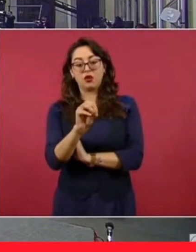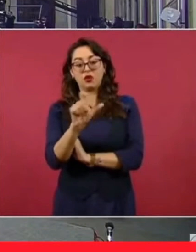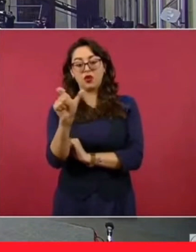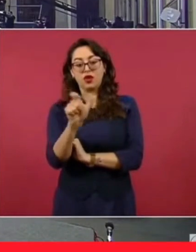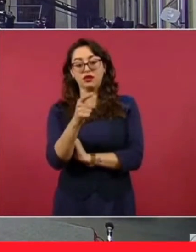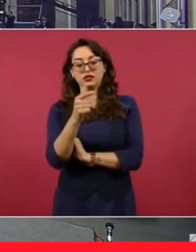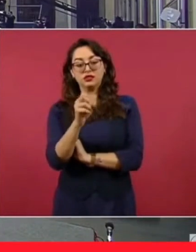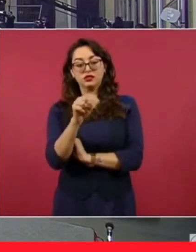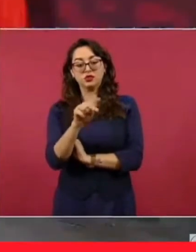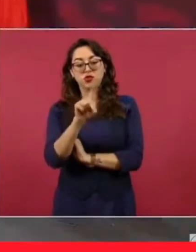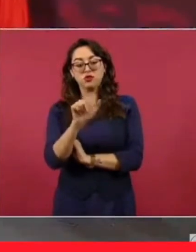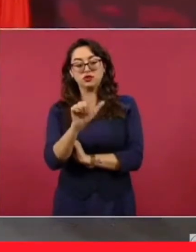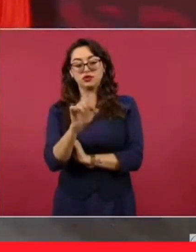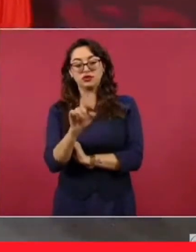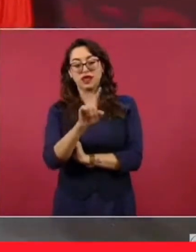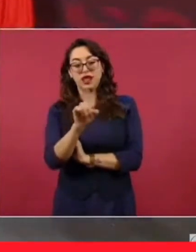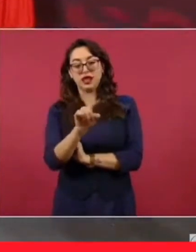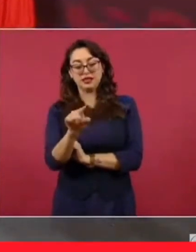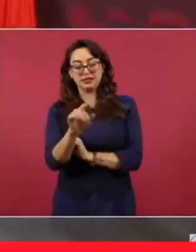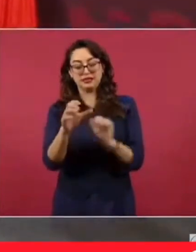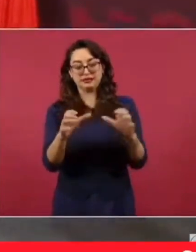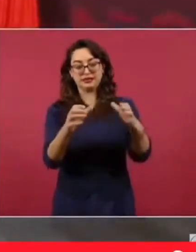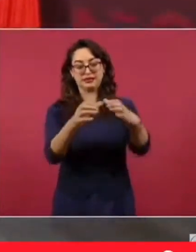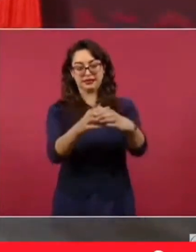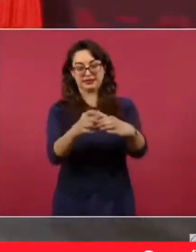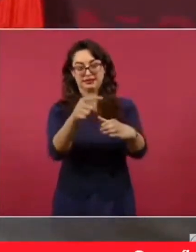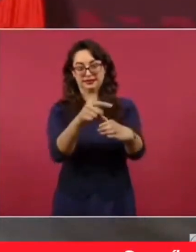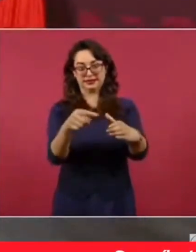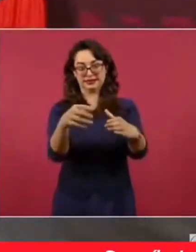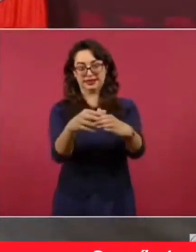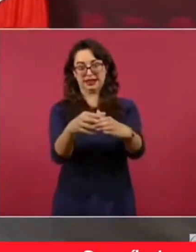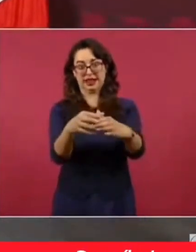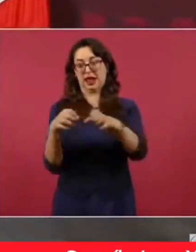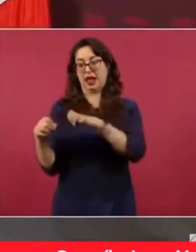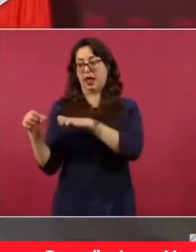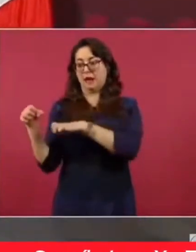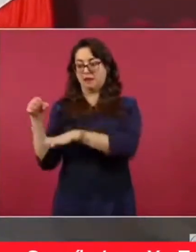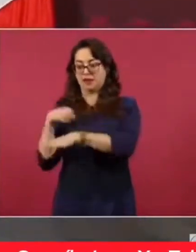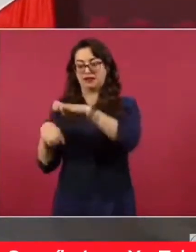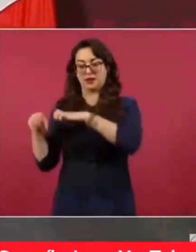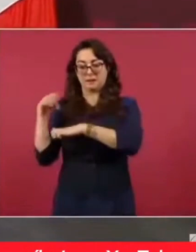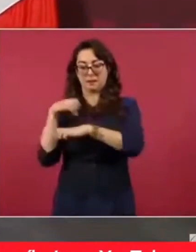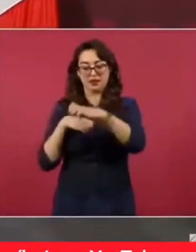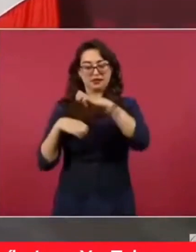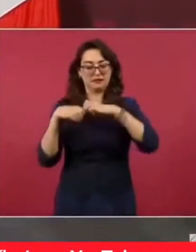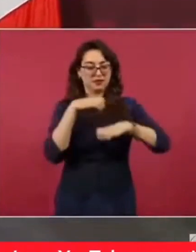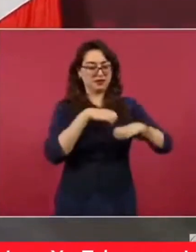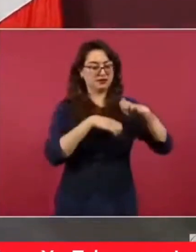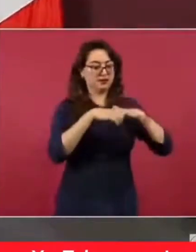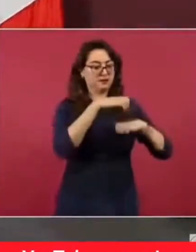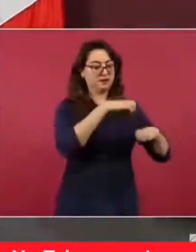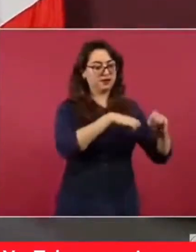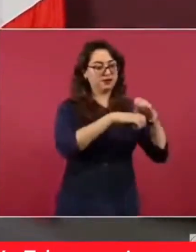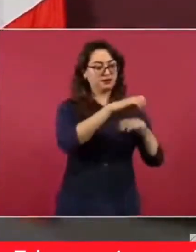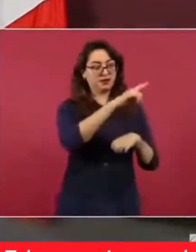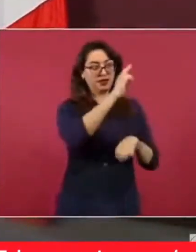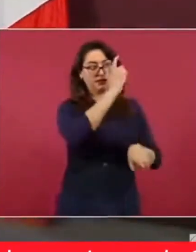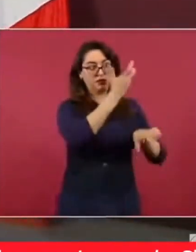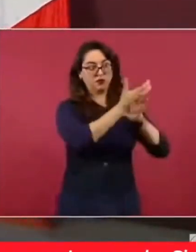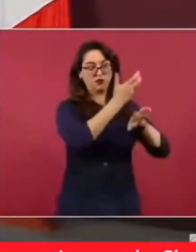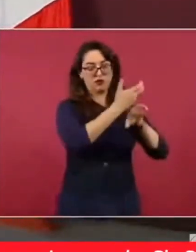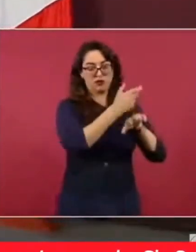no les ayuda a los conservadores imagínense un